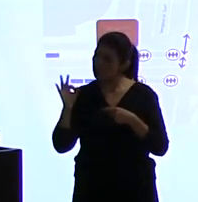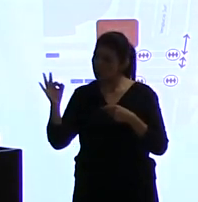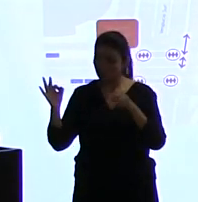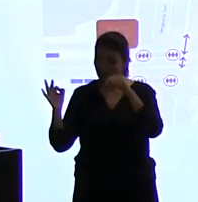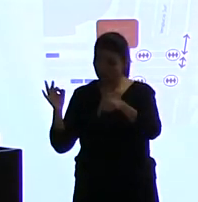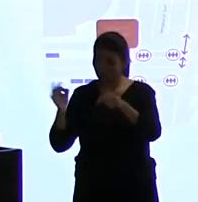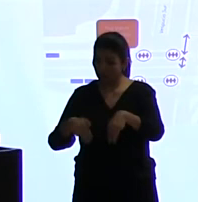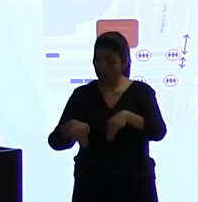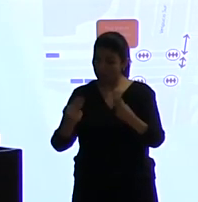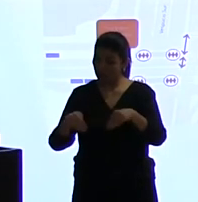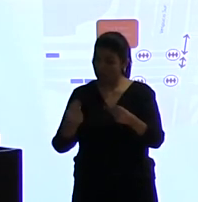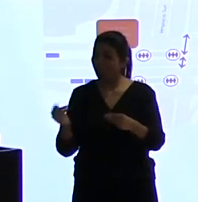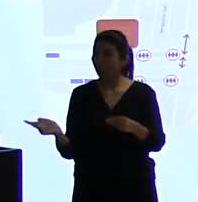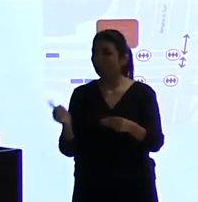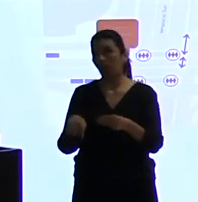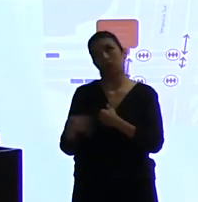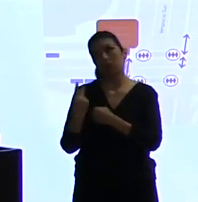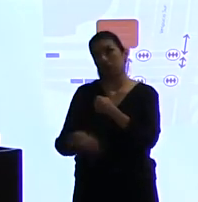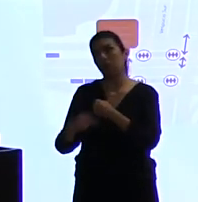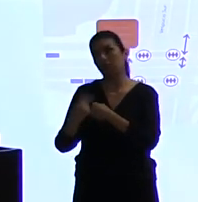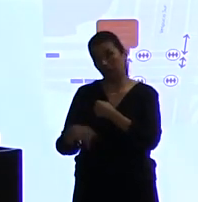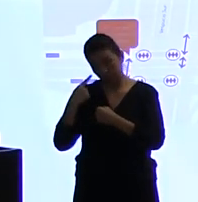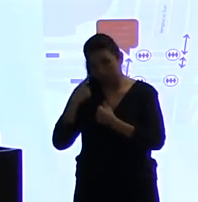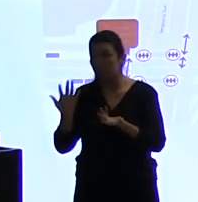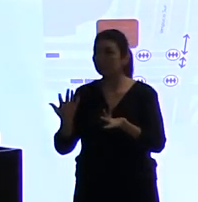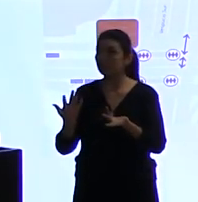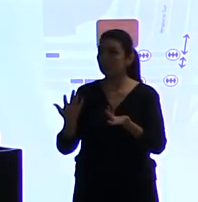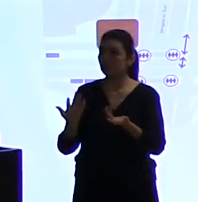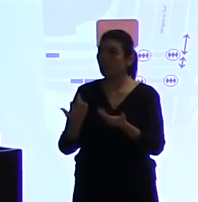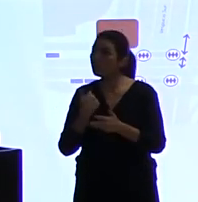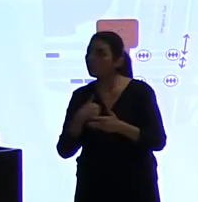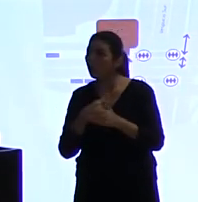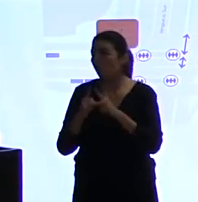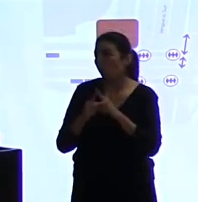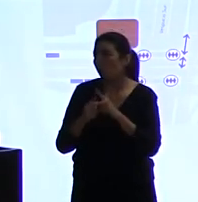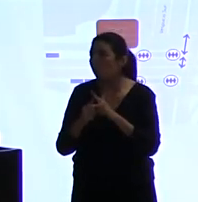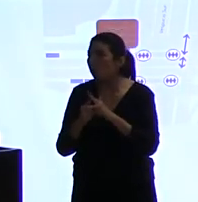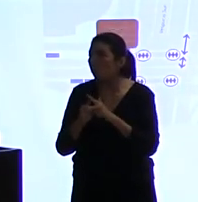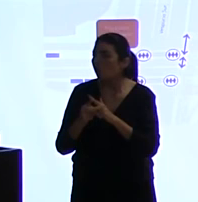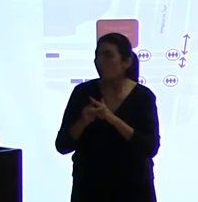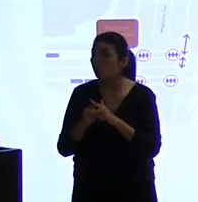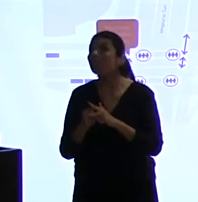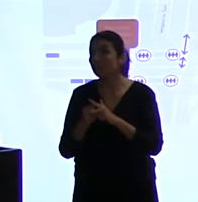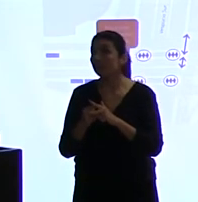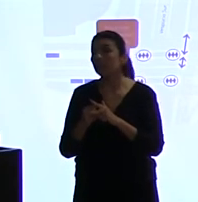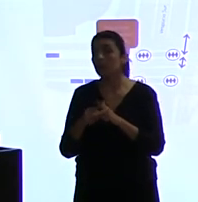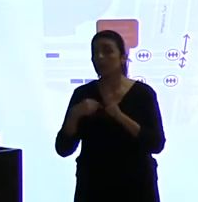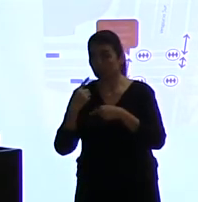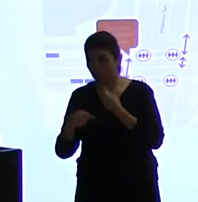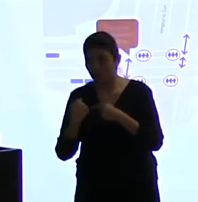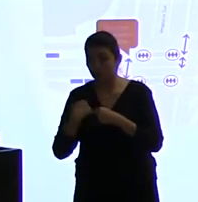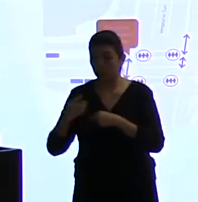compartes con la autoridad política, los compartes con la prensa, ya empiezas a ver que el cambio cultural es un poquito más fácil, la gente lo